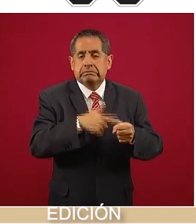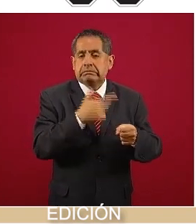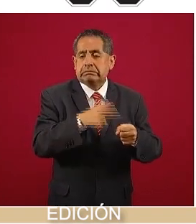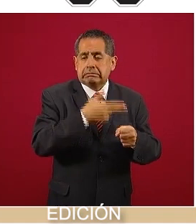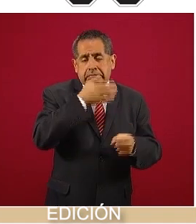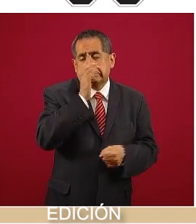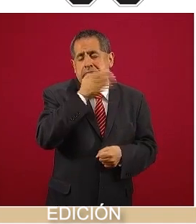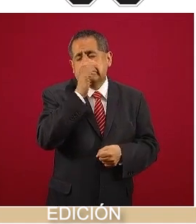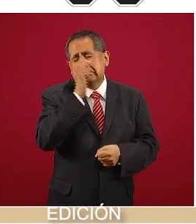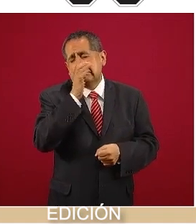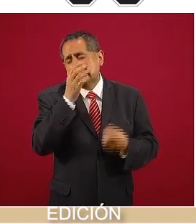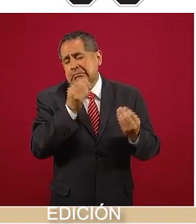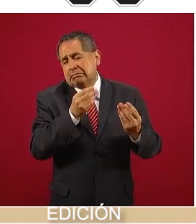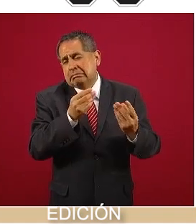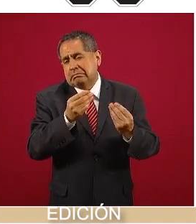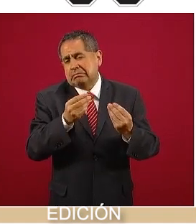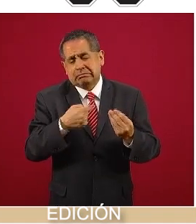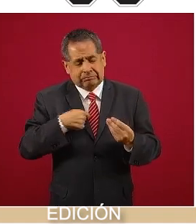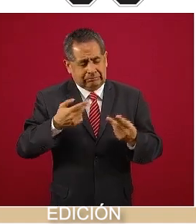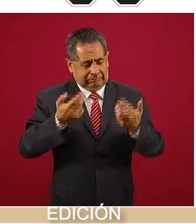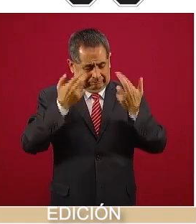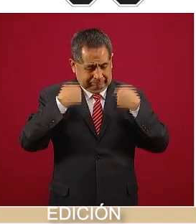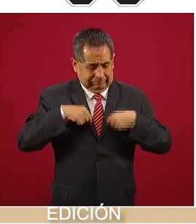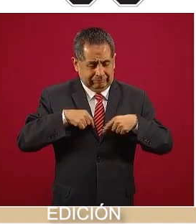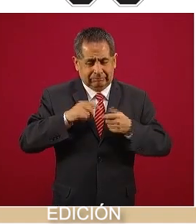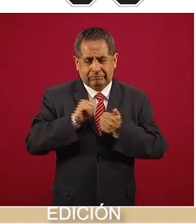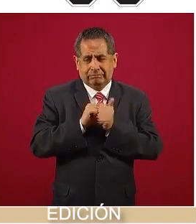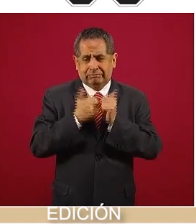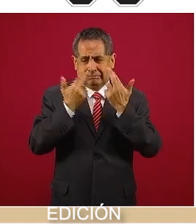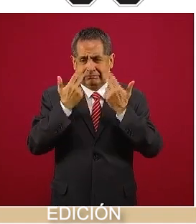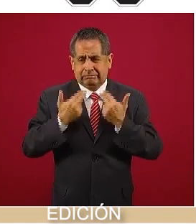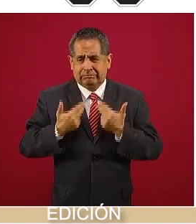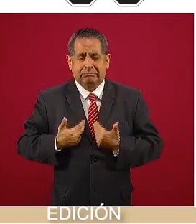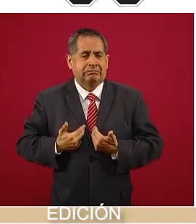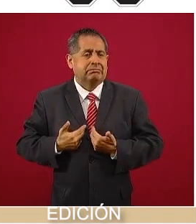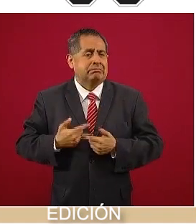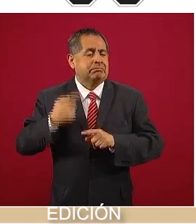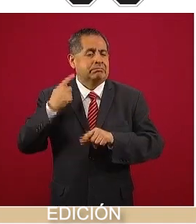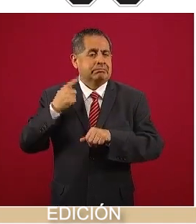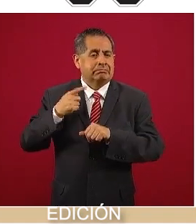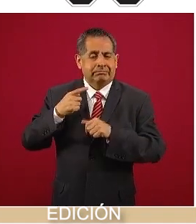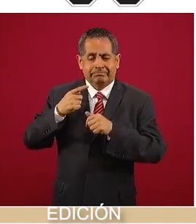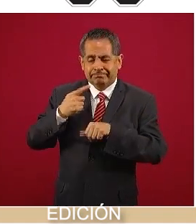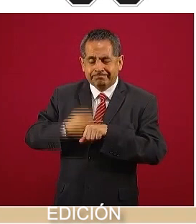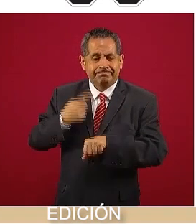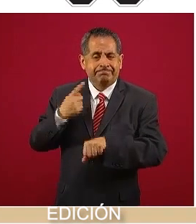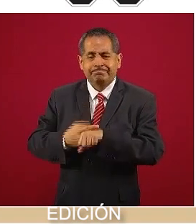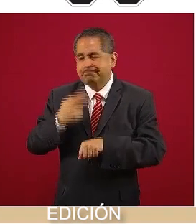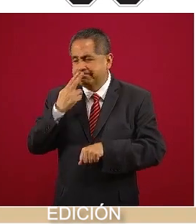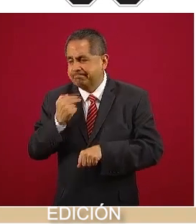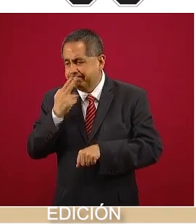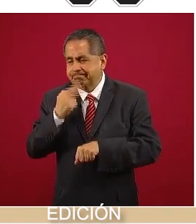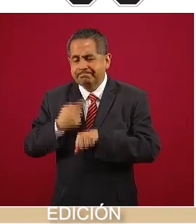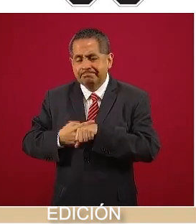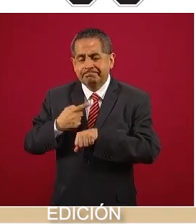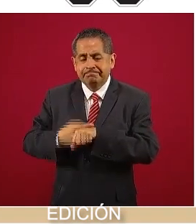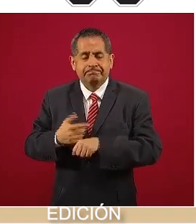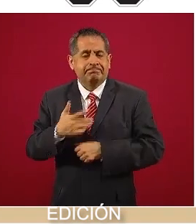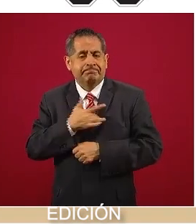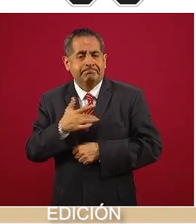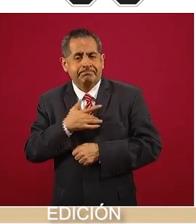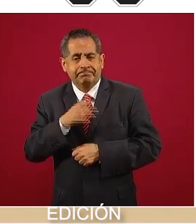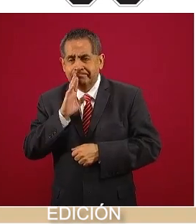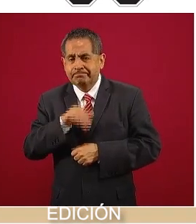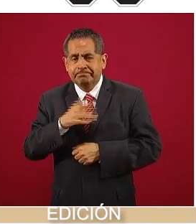bebidas contribuyen a causar enfermedad cardiometabólica, diabetes y enfermedad cardiovascular.